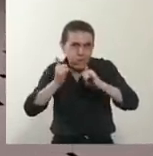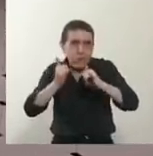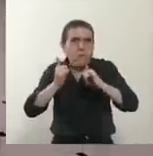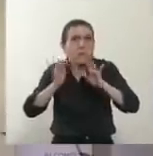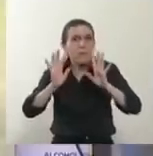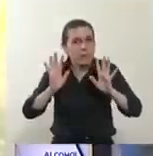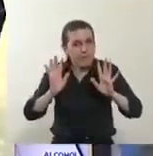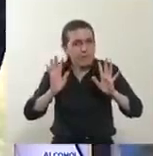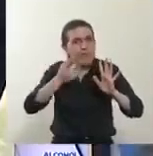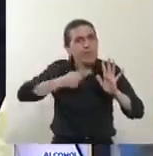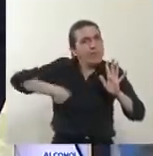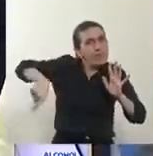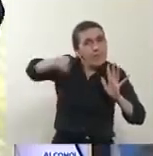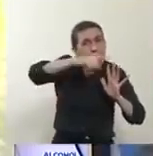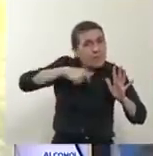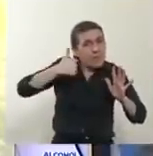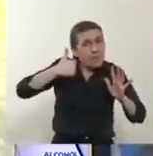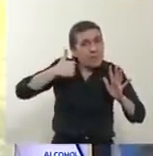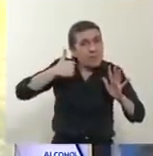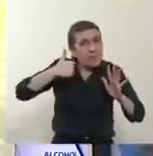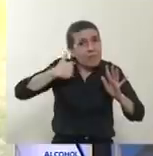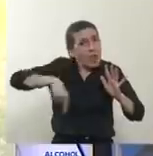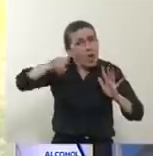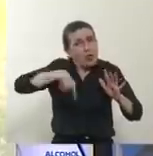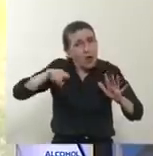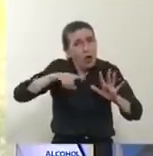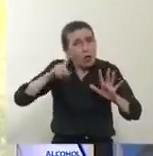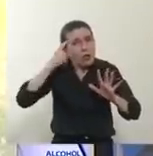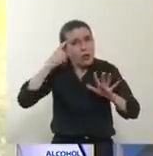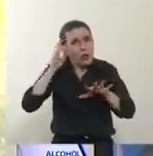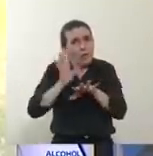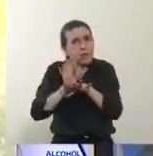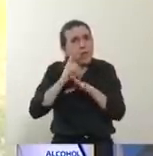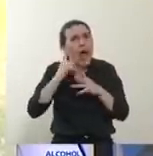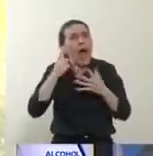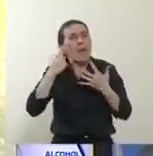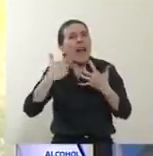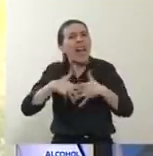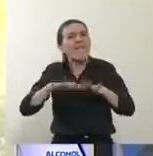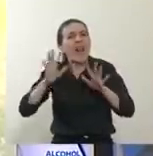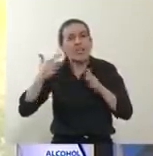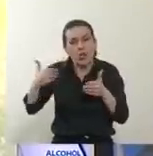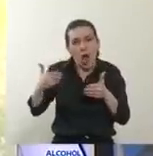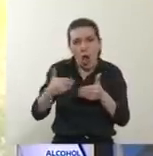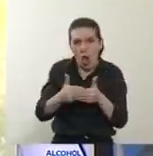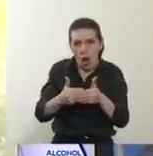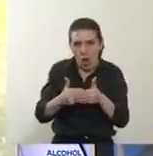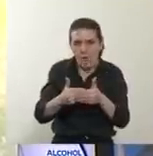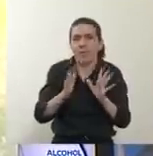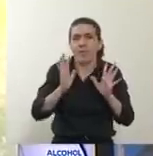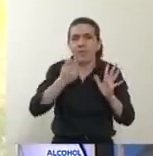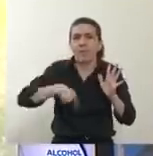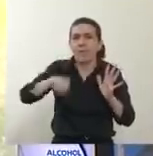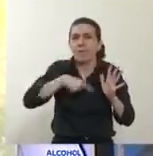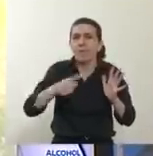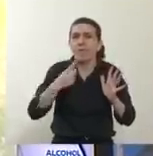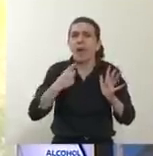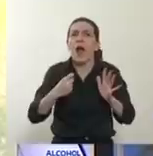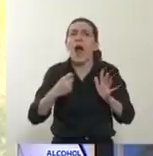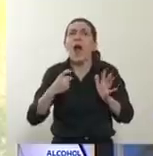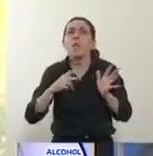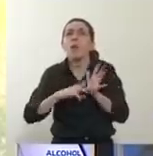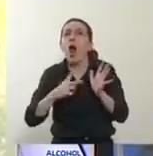trabajemos esta última parte. Démonos cuenta que este problema no depende